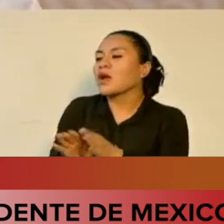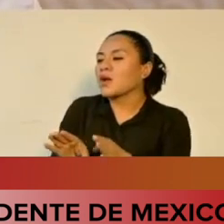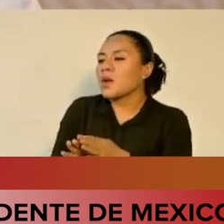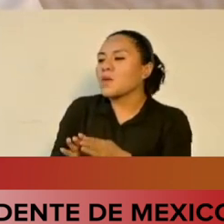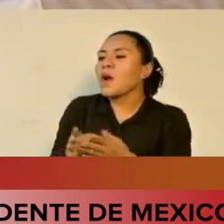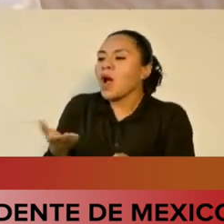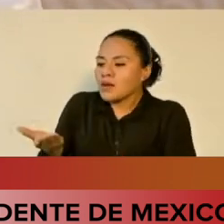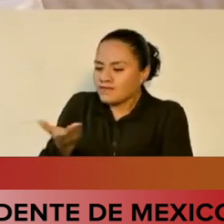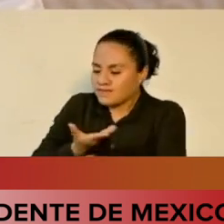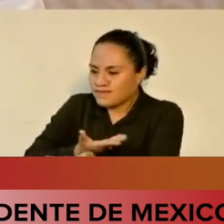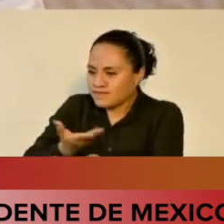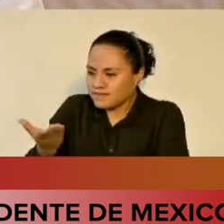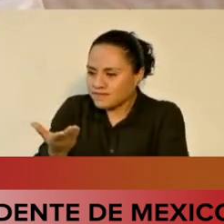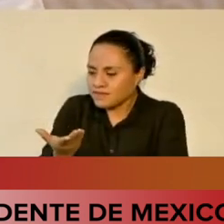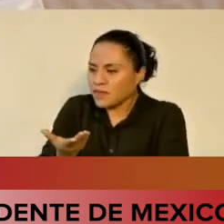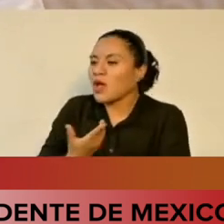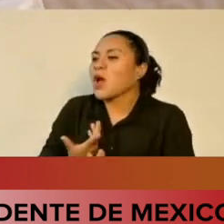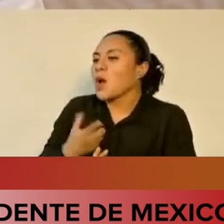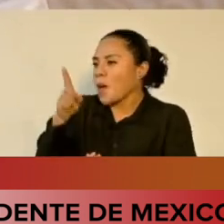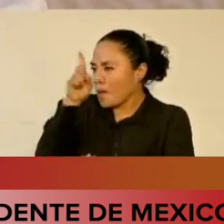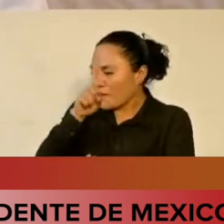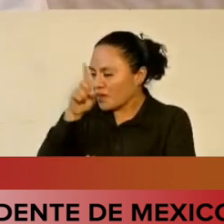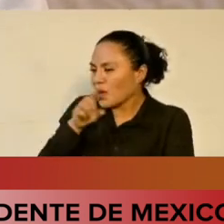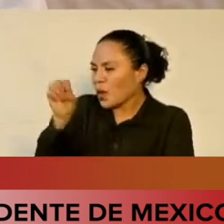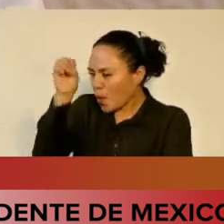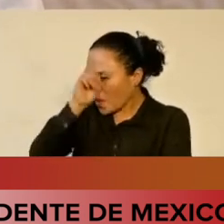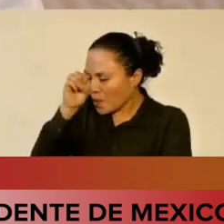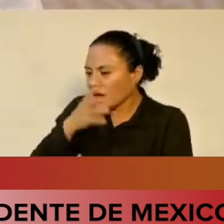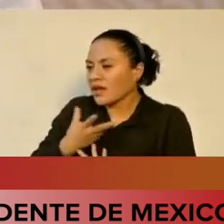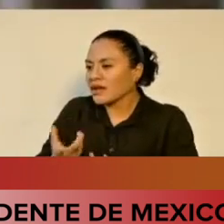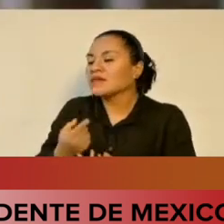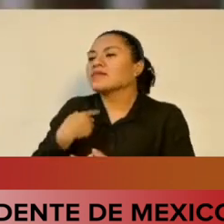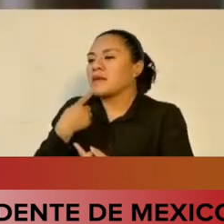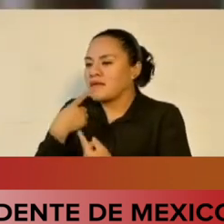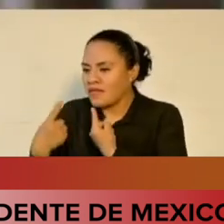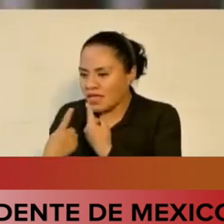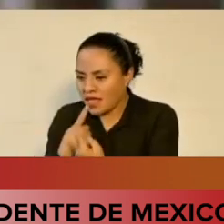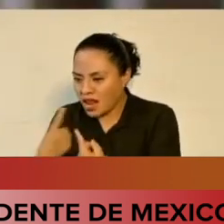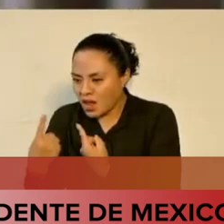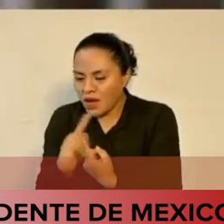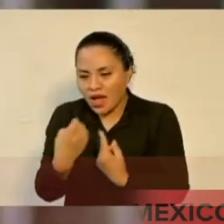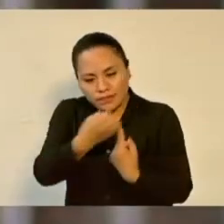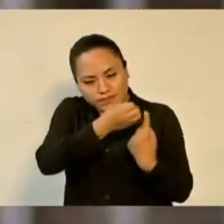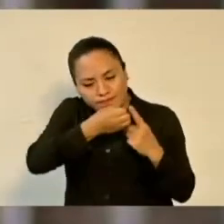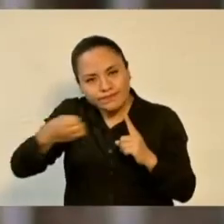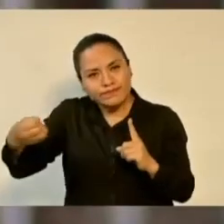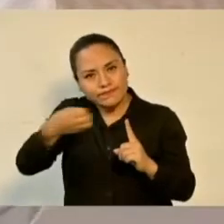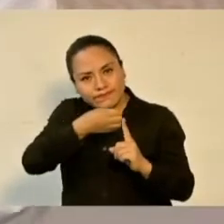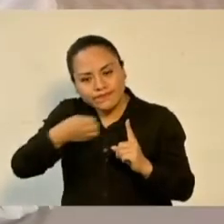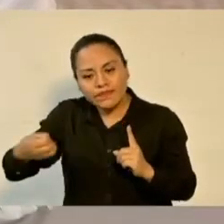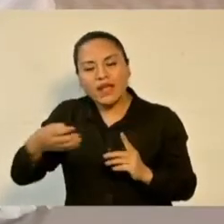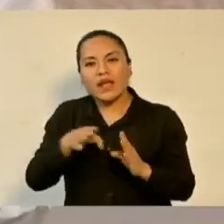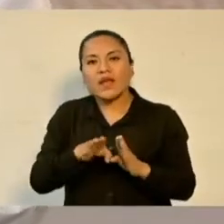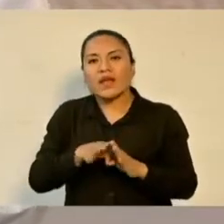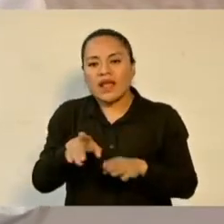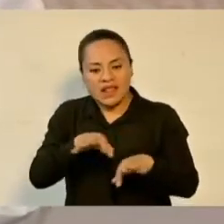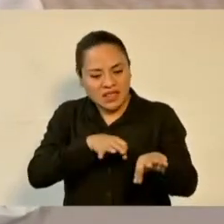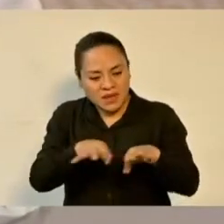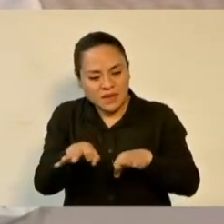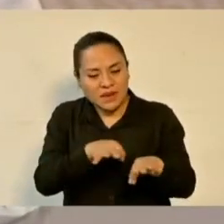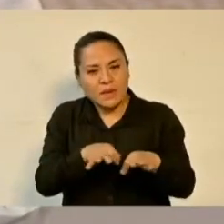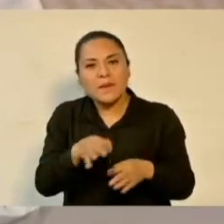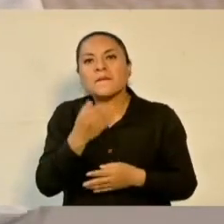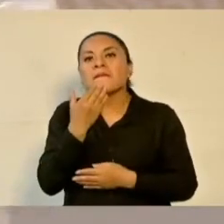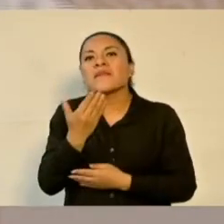ayude el pueblo, que lo convoquemos a acciones generosas